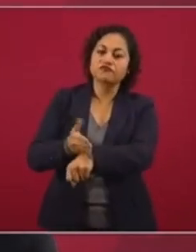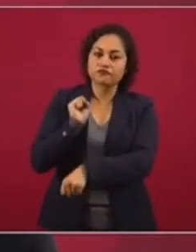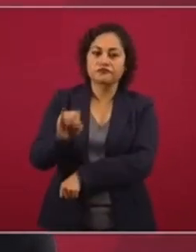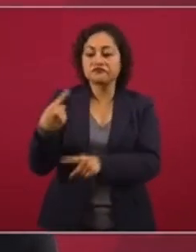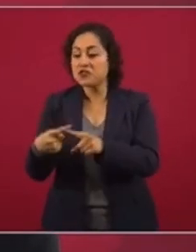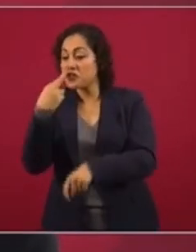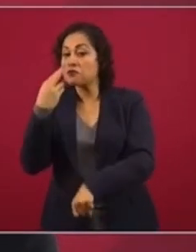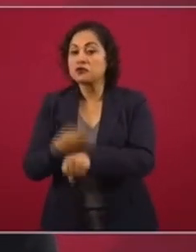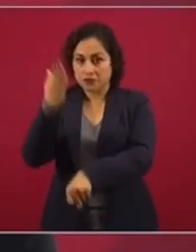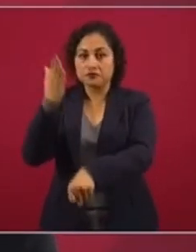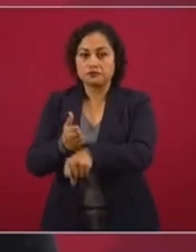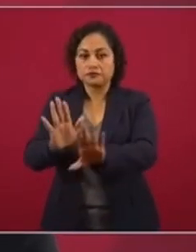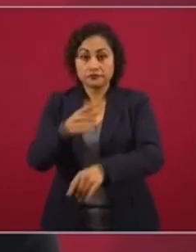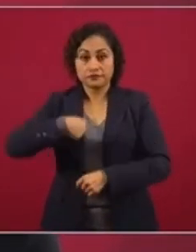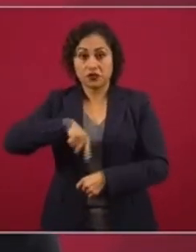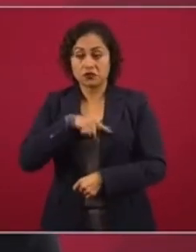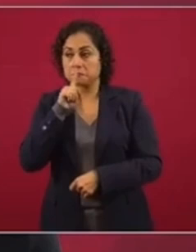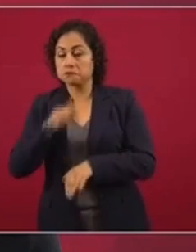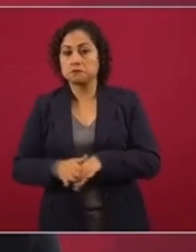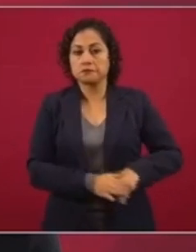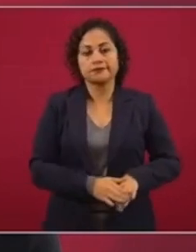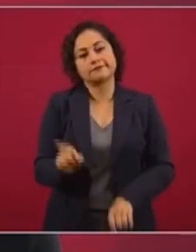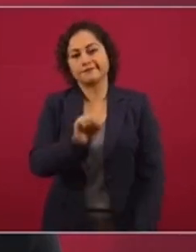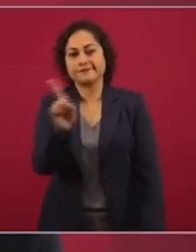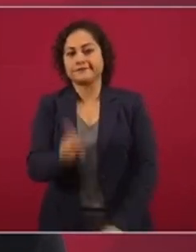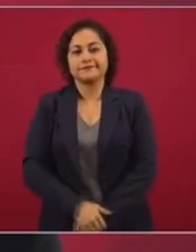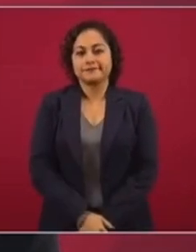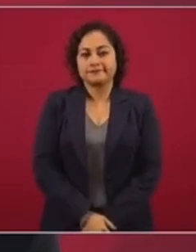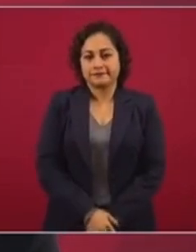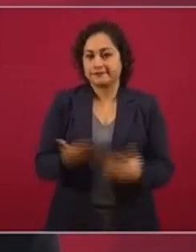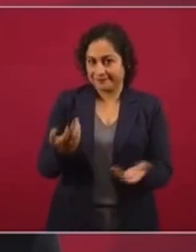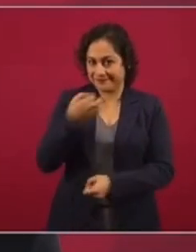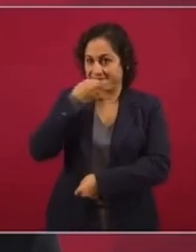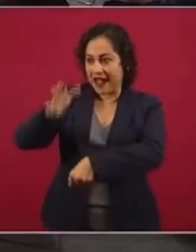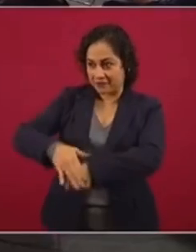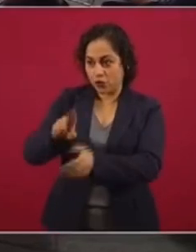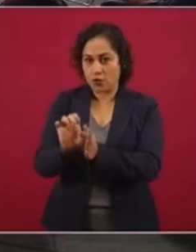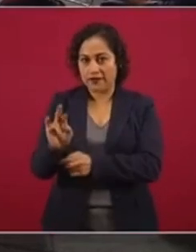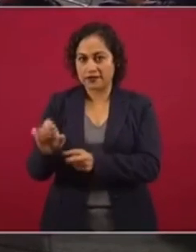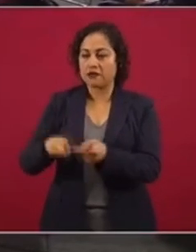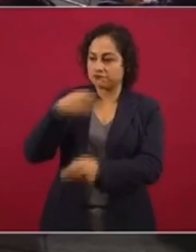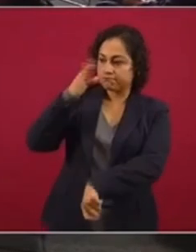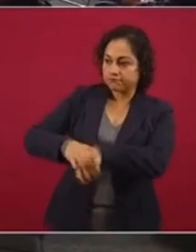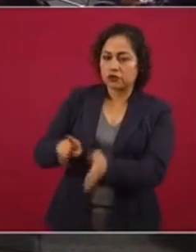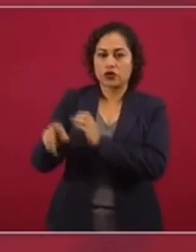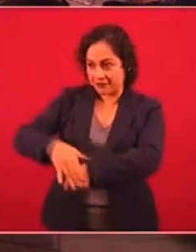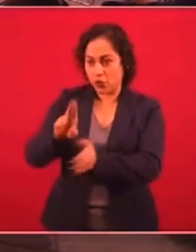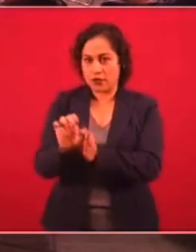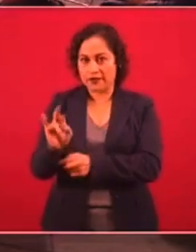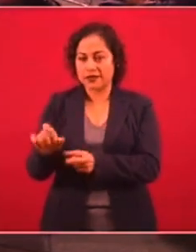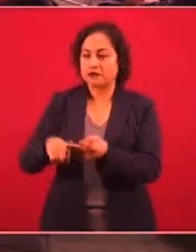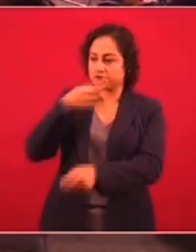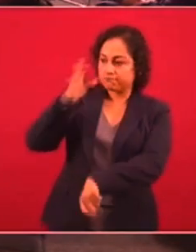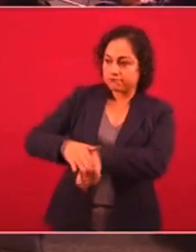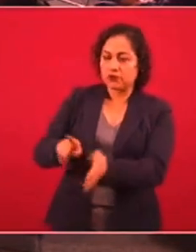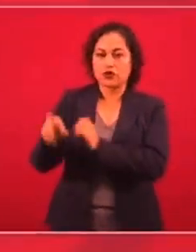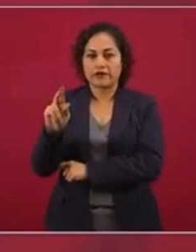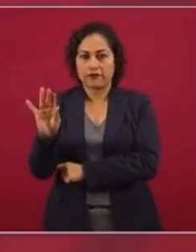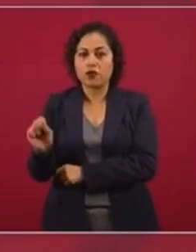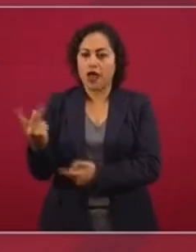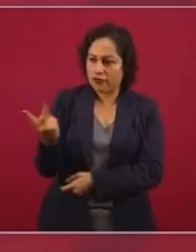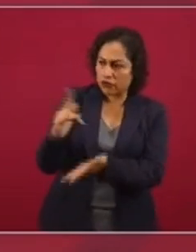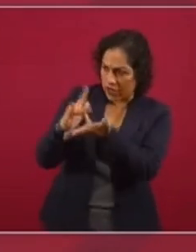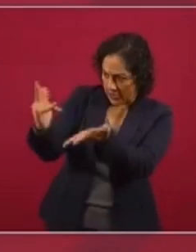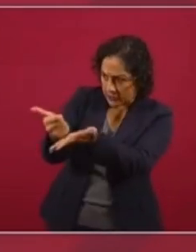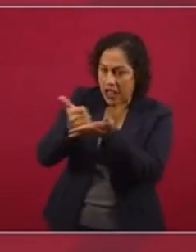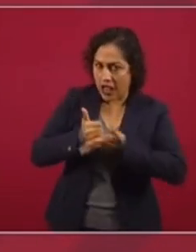responsables. Nosotros no somos tapadera de nadie. Entonces, esto para el universal y para la reforma. Y que muchas gracias porque ayudan a